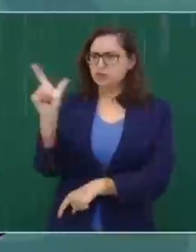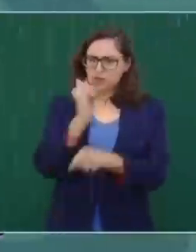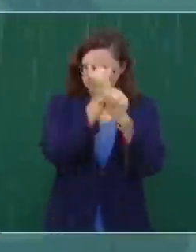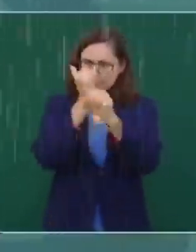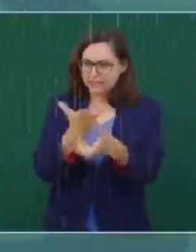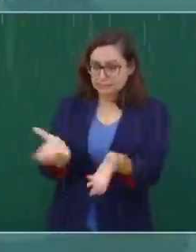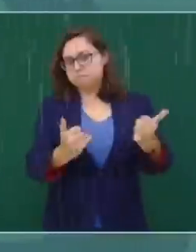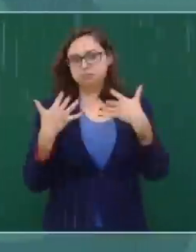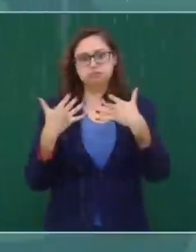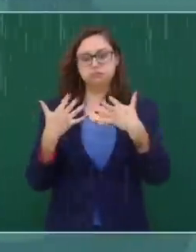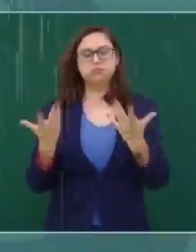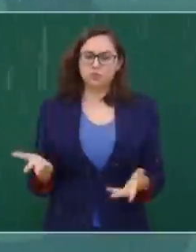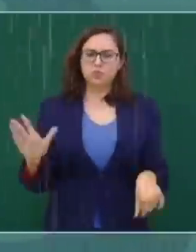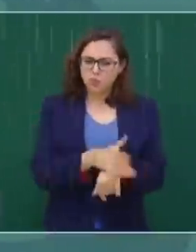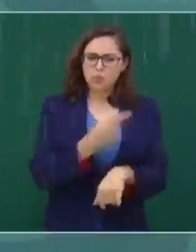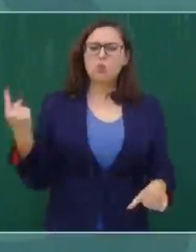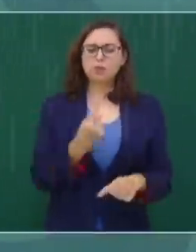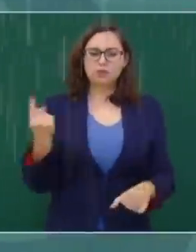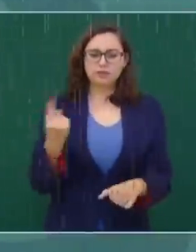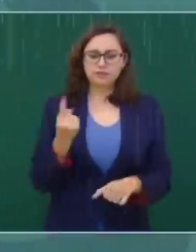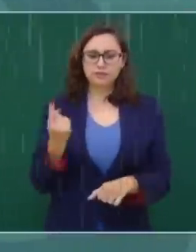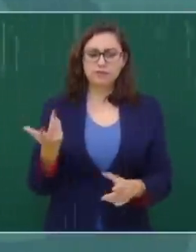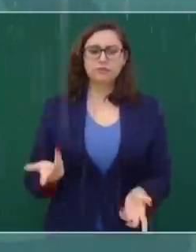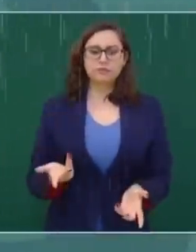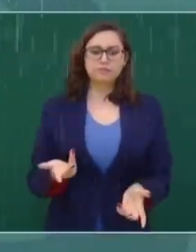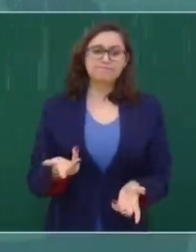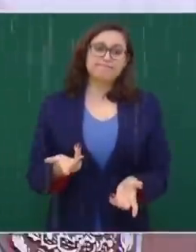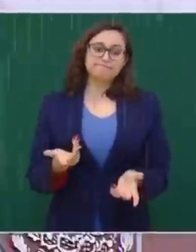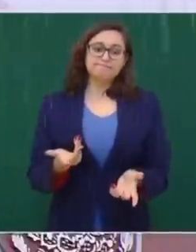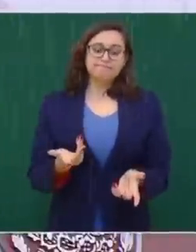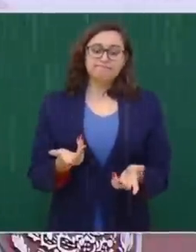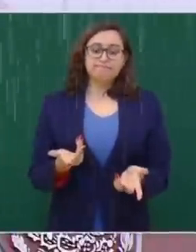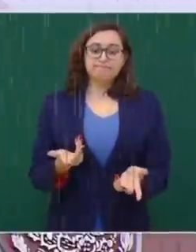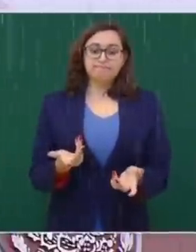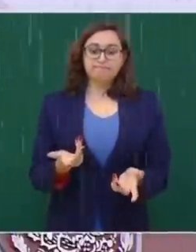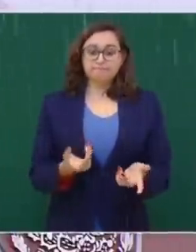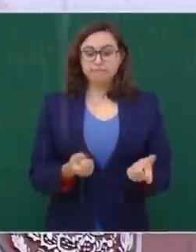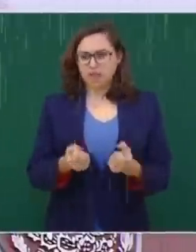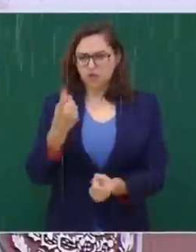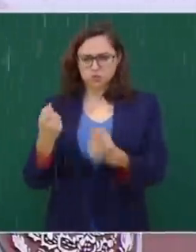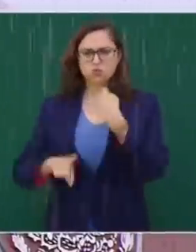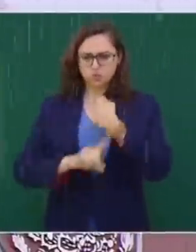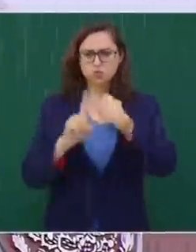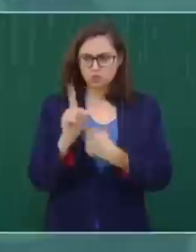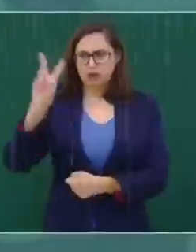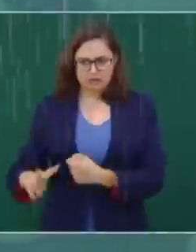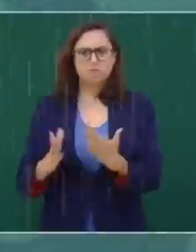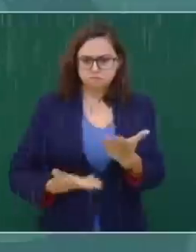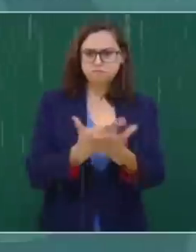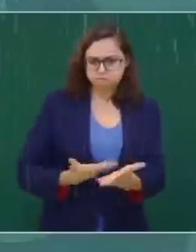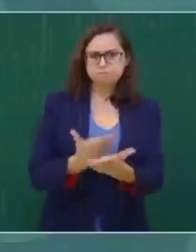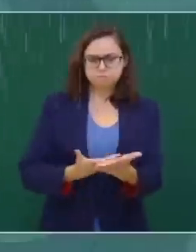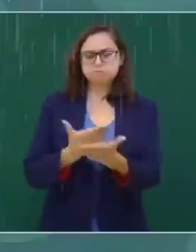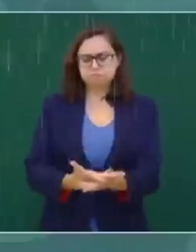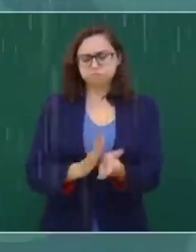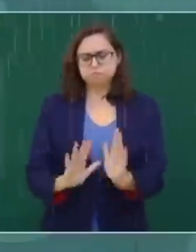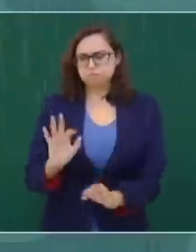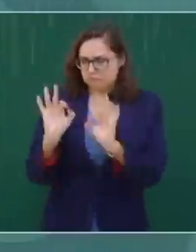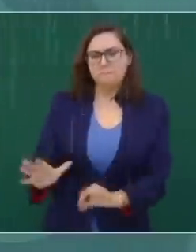Ayer nos dieron un portazo porque querían muchos plantear sus problemas. Y otros, pues,